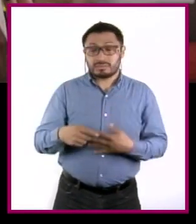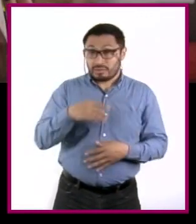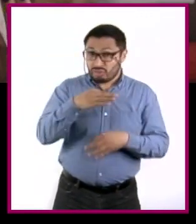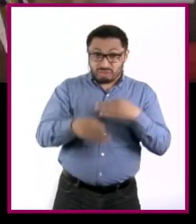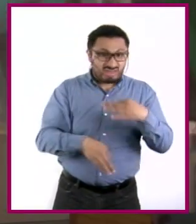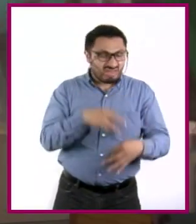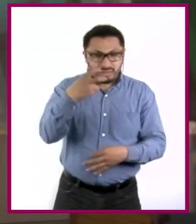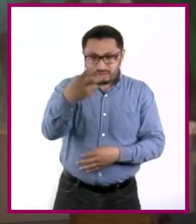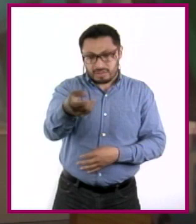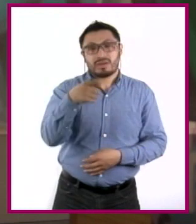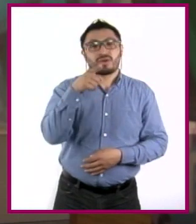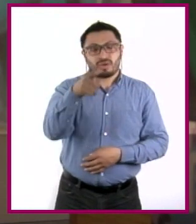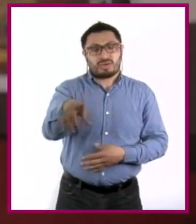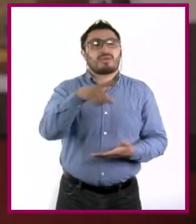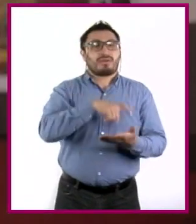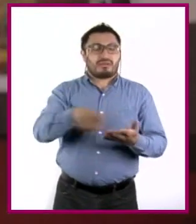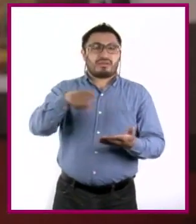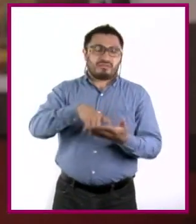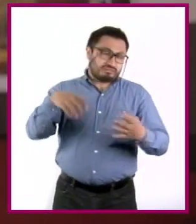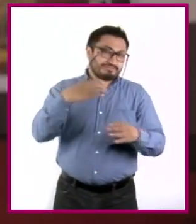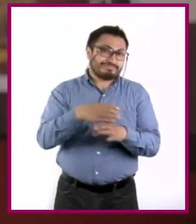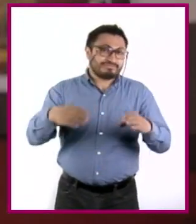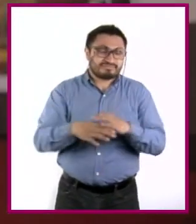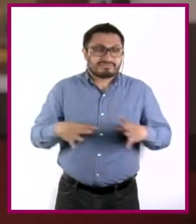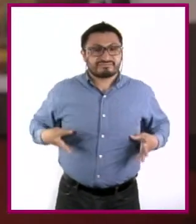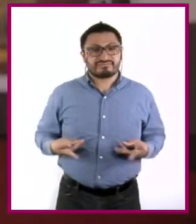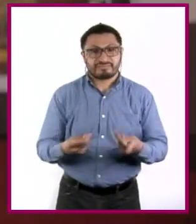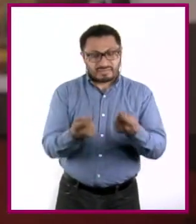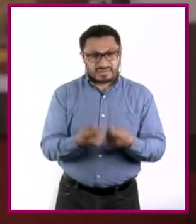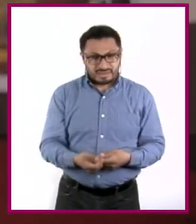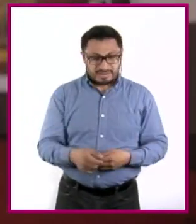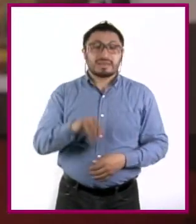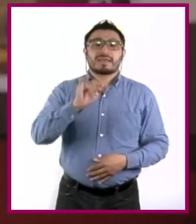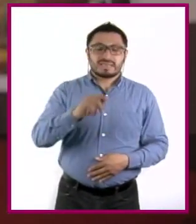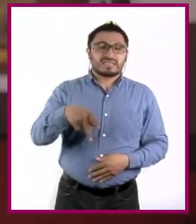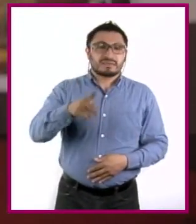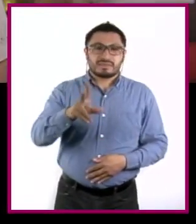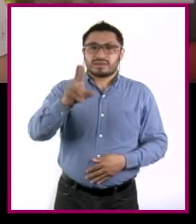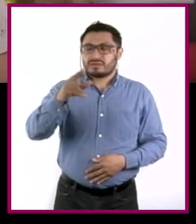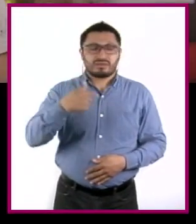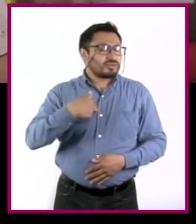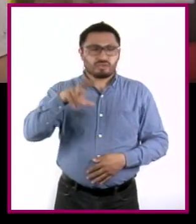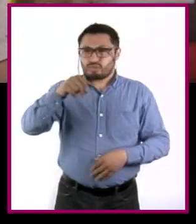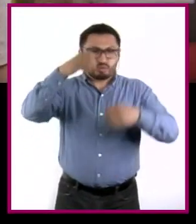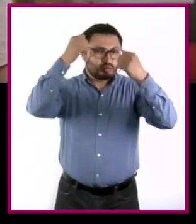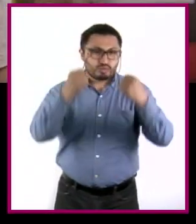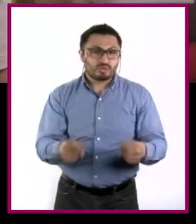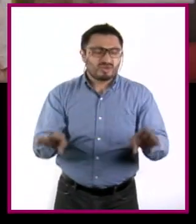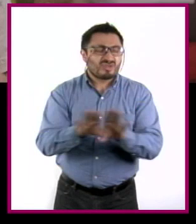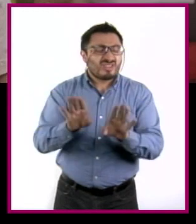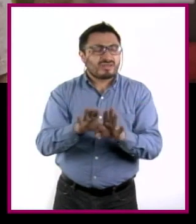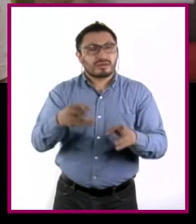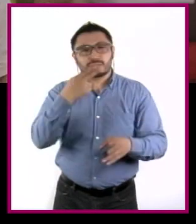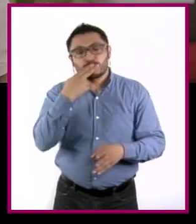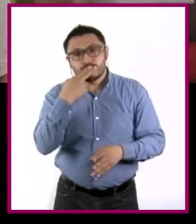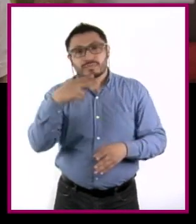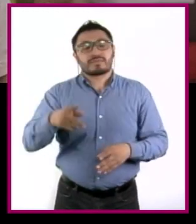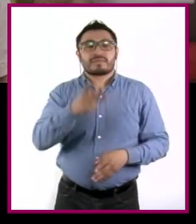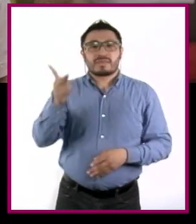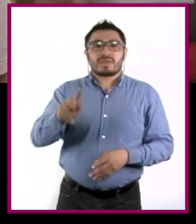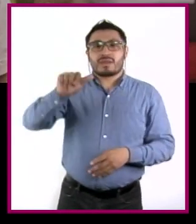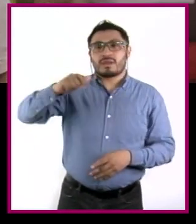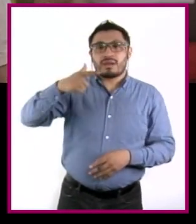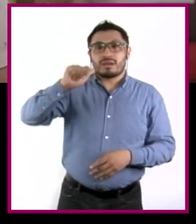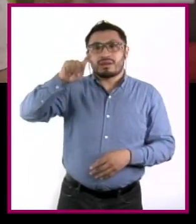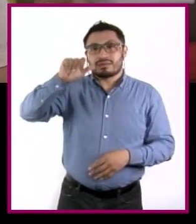¿todo eso nos hace comprar cosas sin sentido? En parte, aunque no estoy bien segura de cómo funciona. ¿Qué tal si le preguntamos a Agatha? Ella